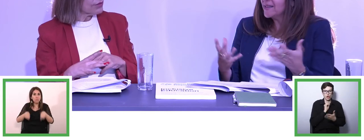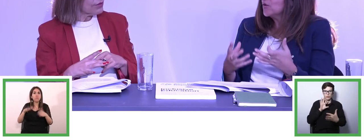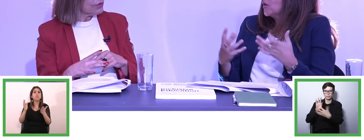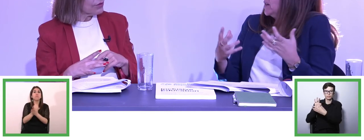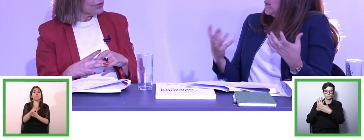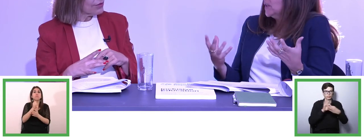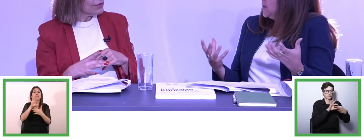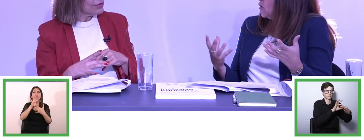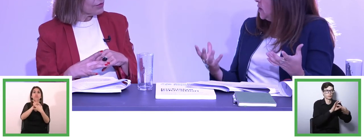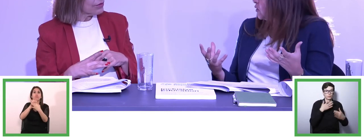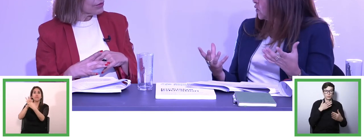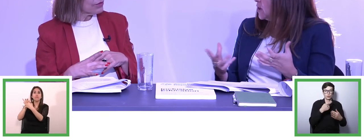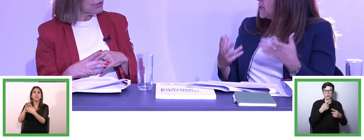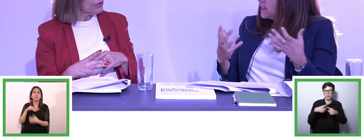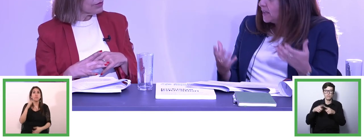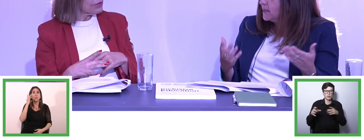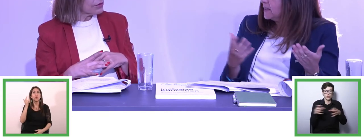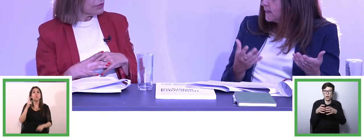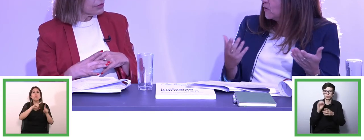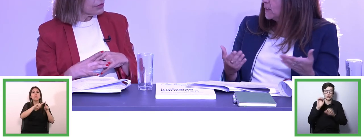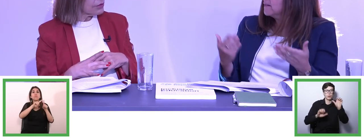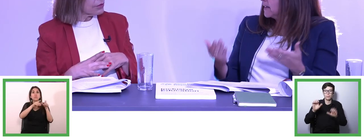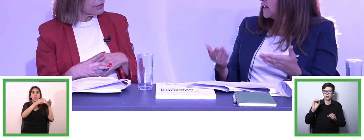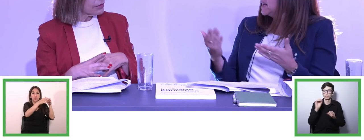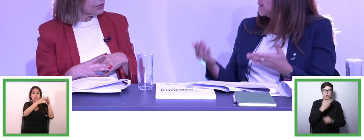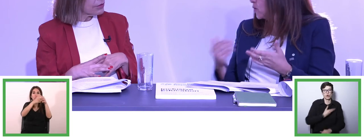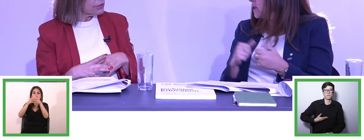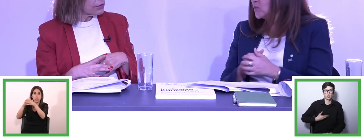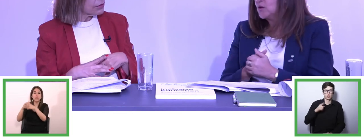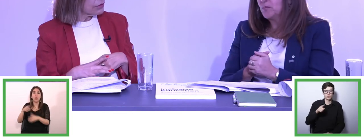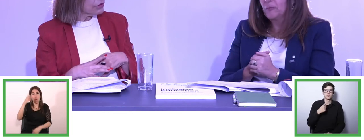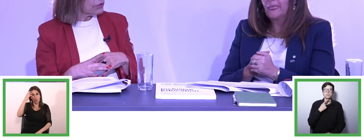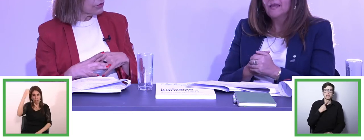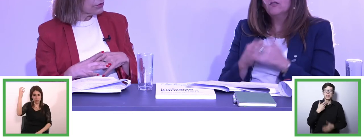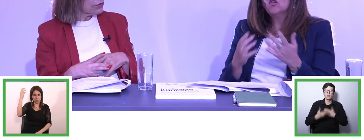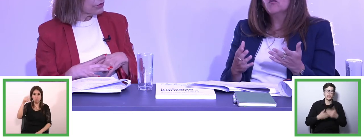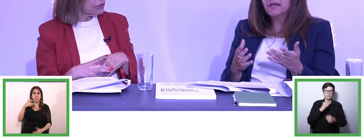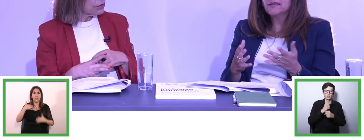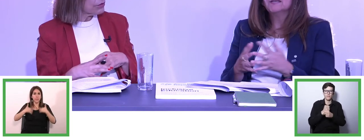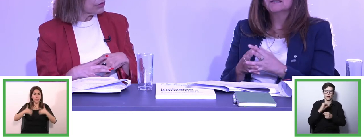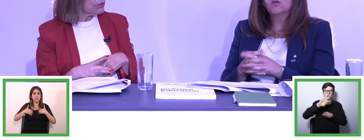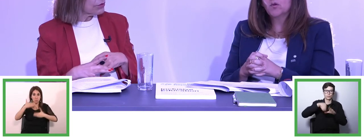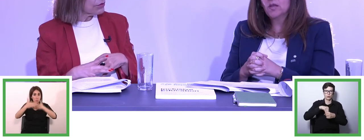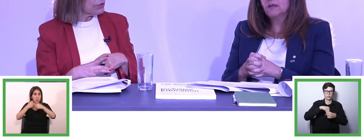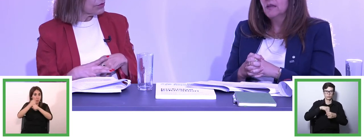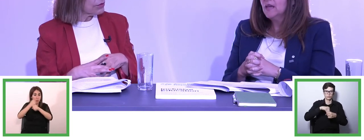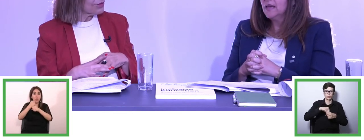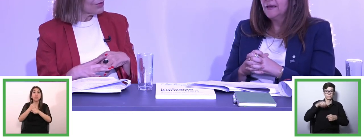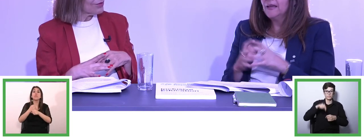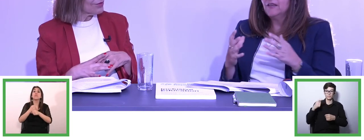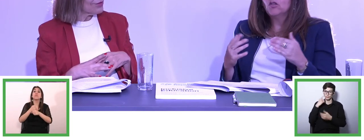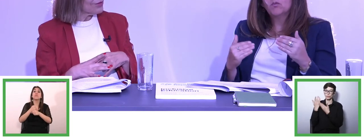empresas o también gobiernos que están interesados en trabajar por la inclusión y eso es lo que ofrece Ciro Project